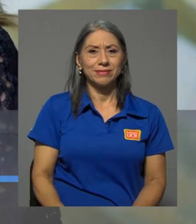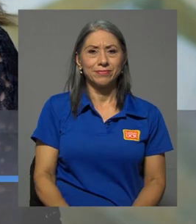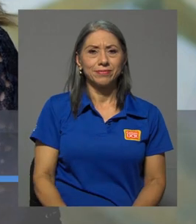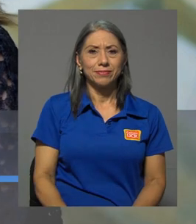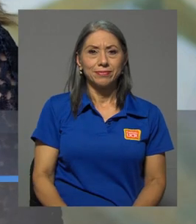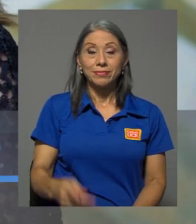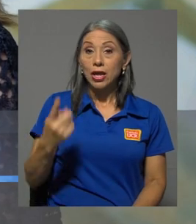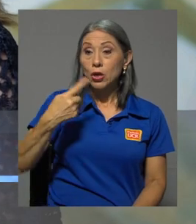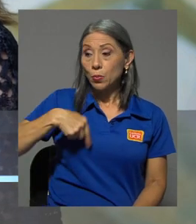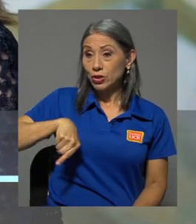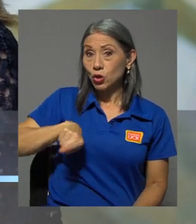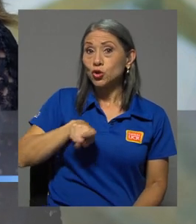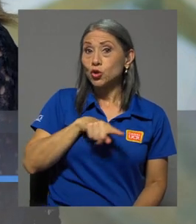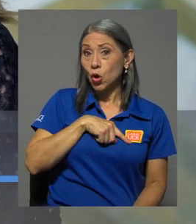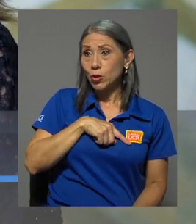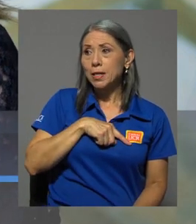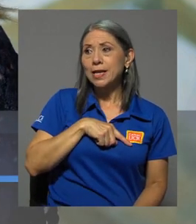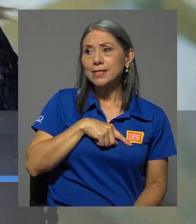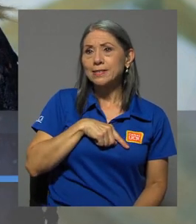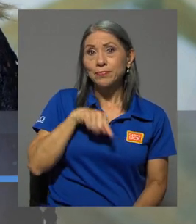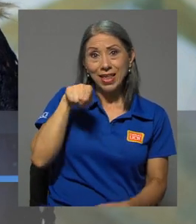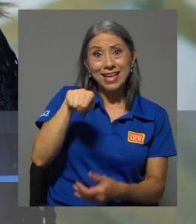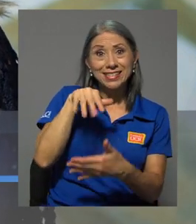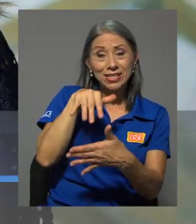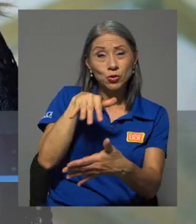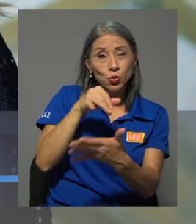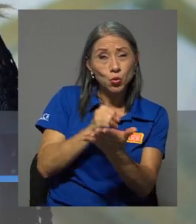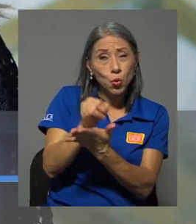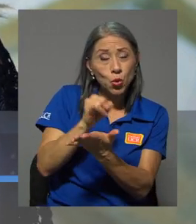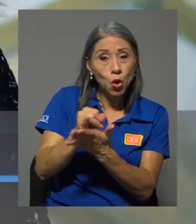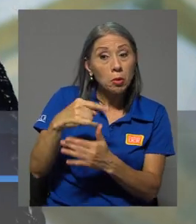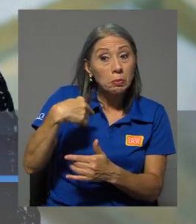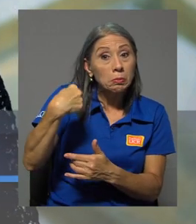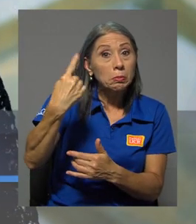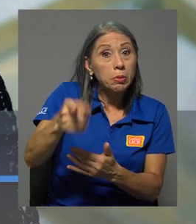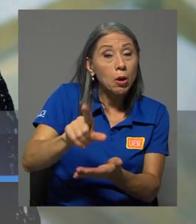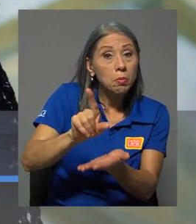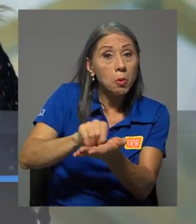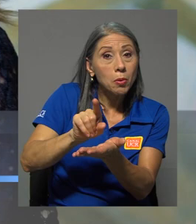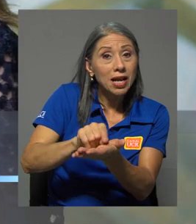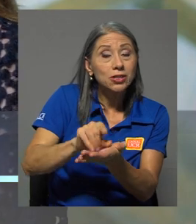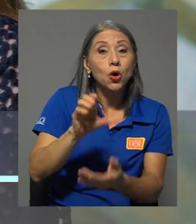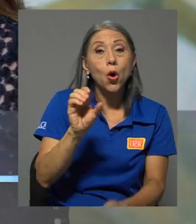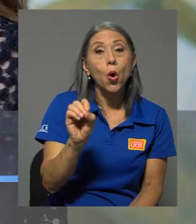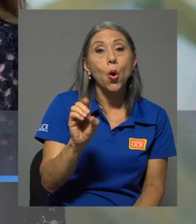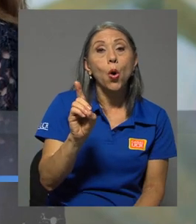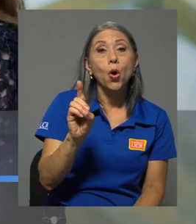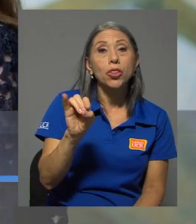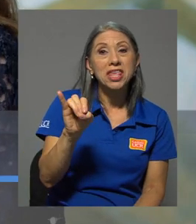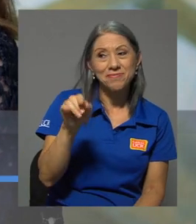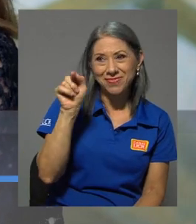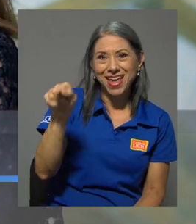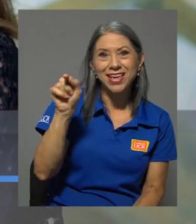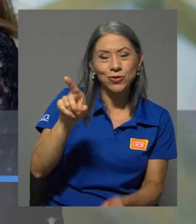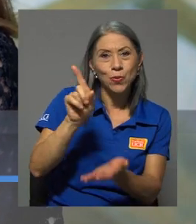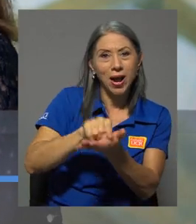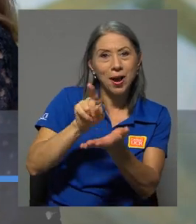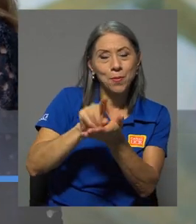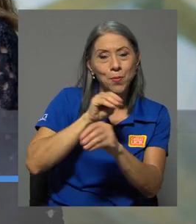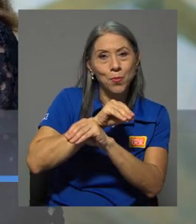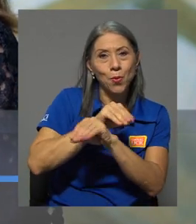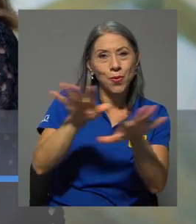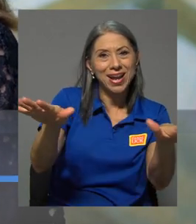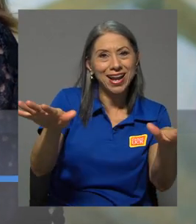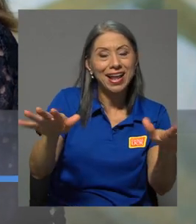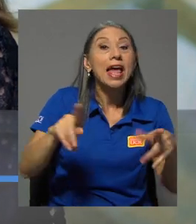Nosotras, el estudio va a tener una publicación muy muy prontito de la ODI, desde la ODI se va a publicar,